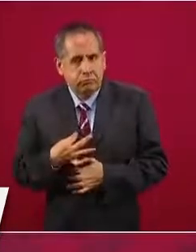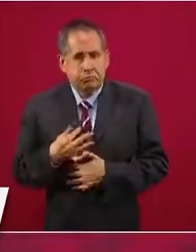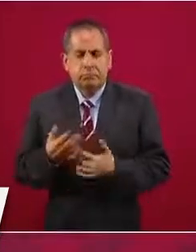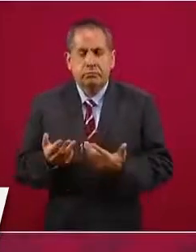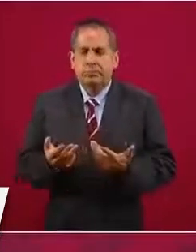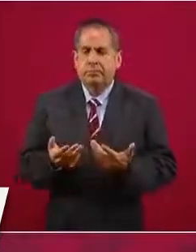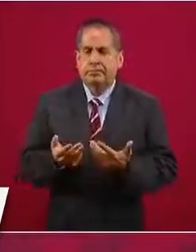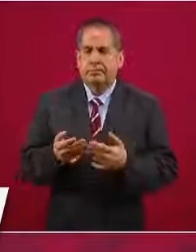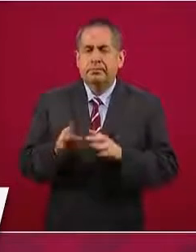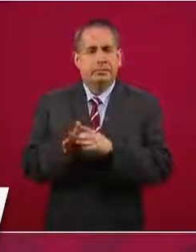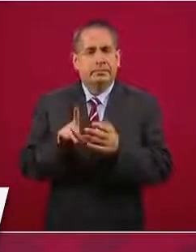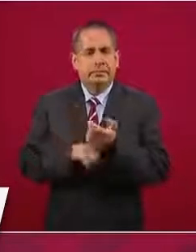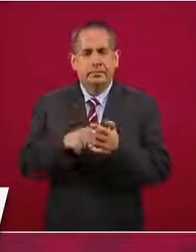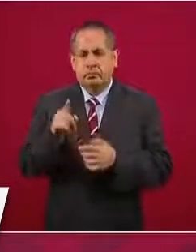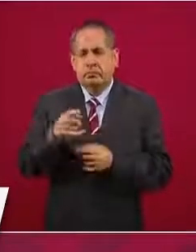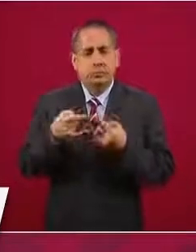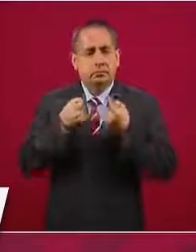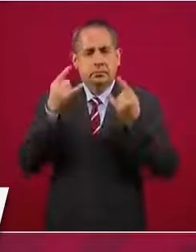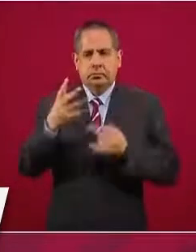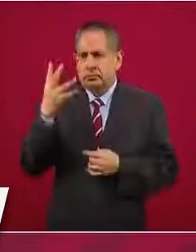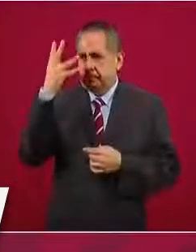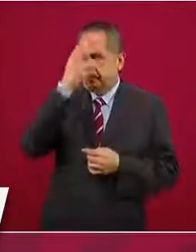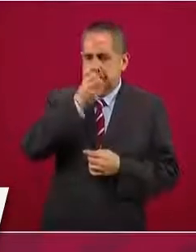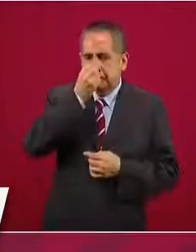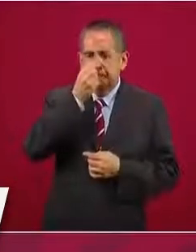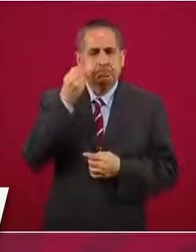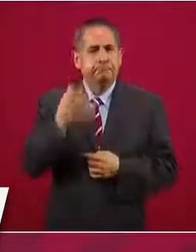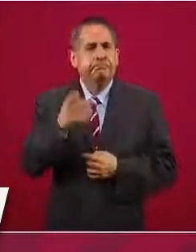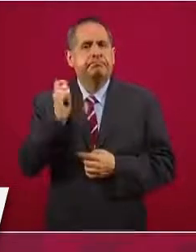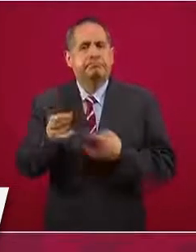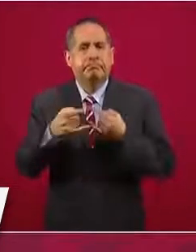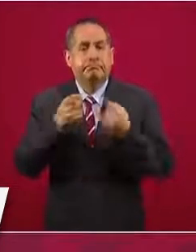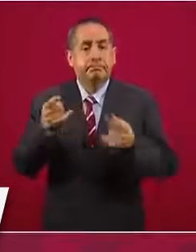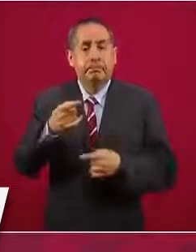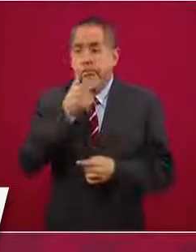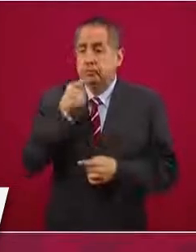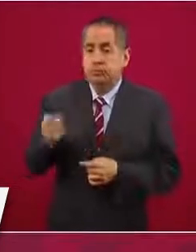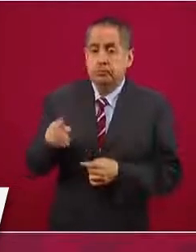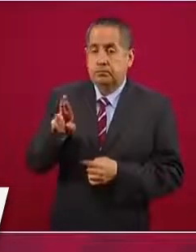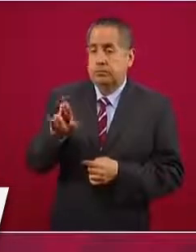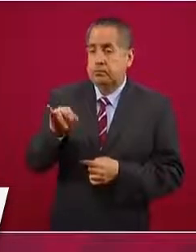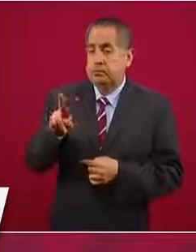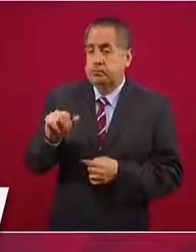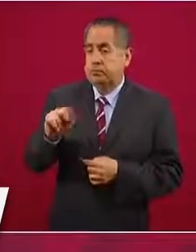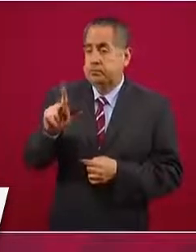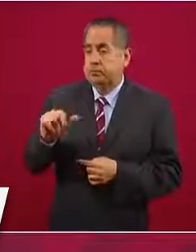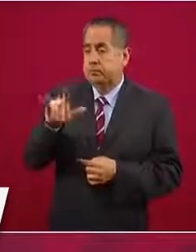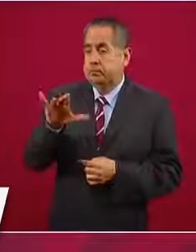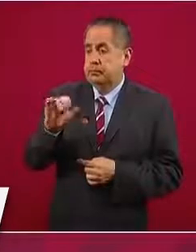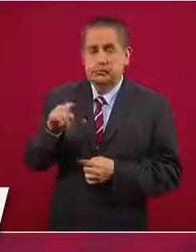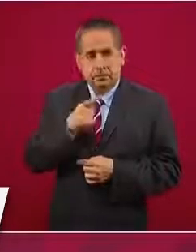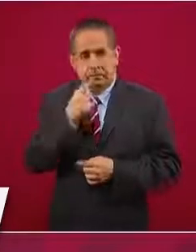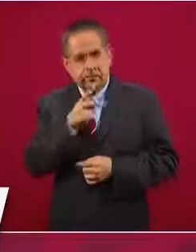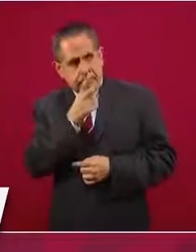hay una anécdota bellísima de que Riva Palacio se retira a escribir